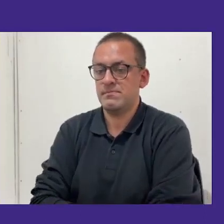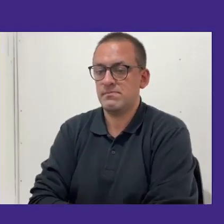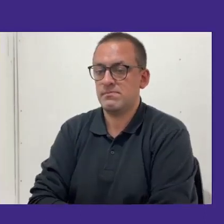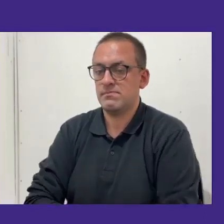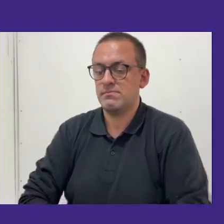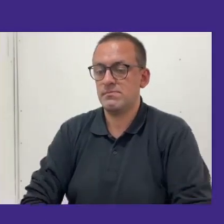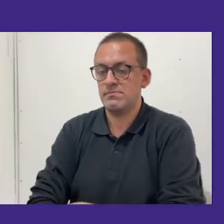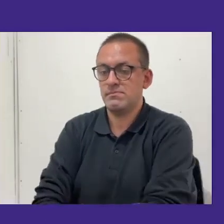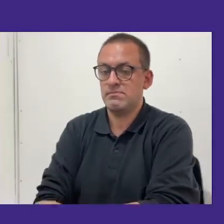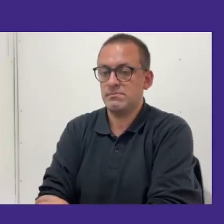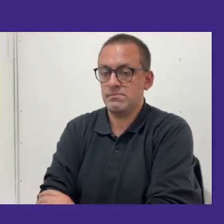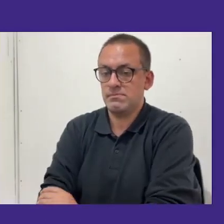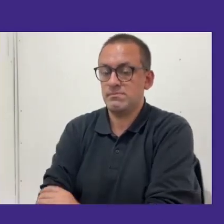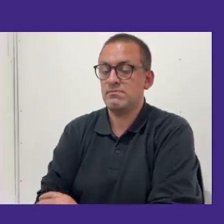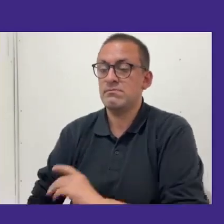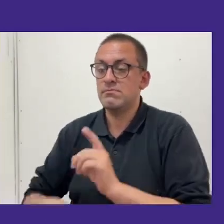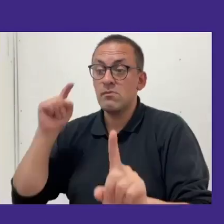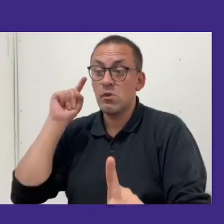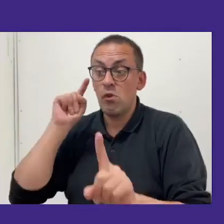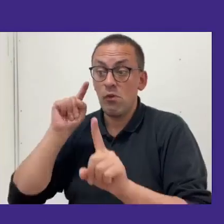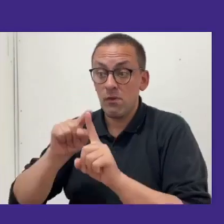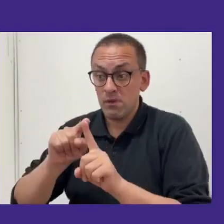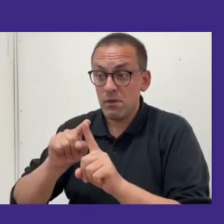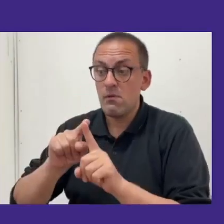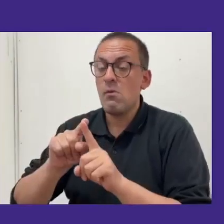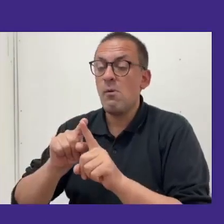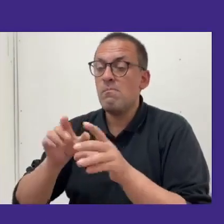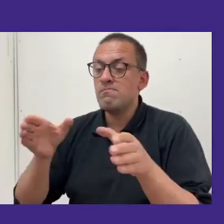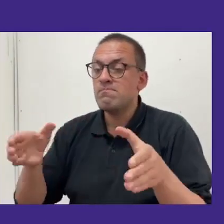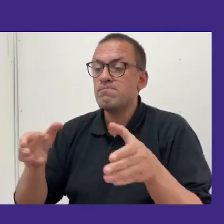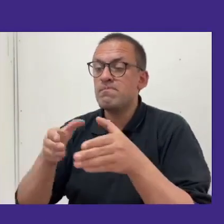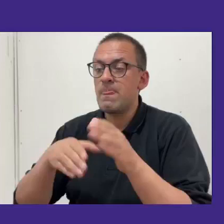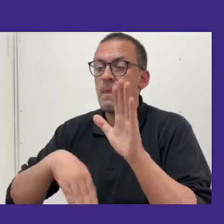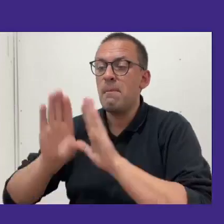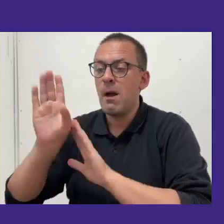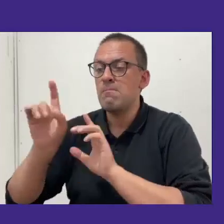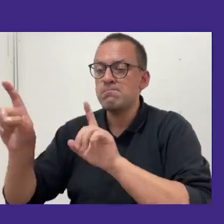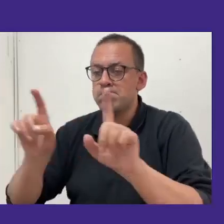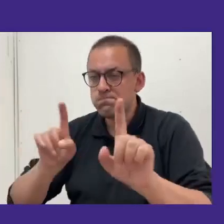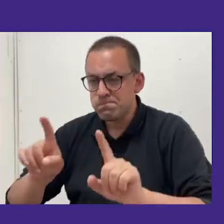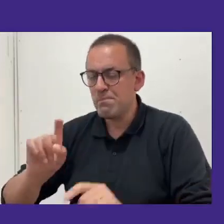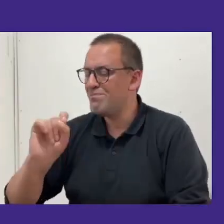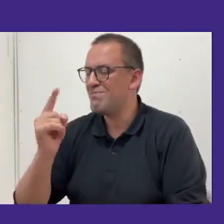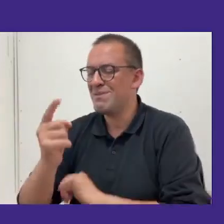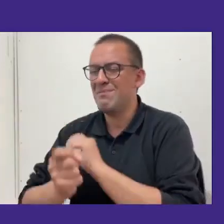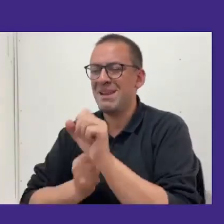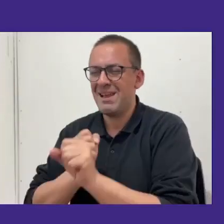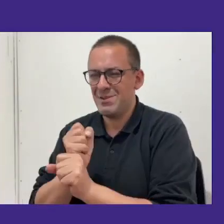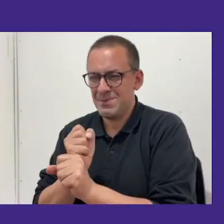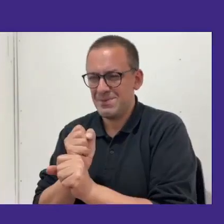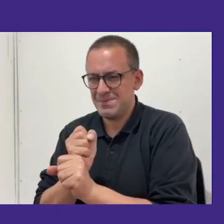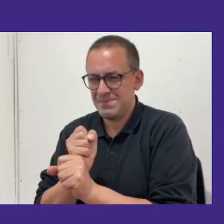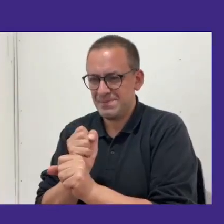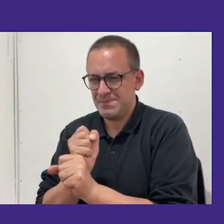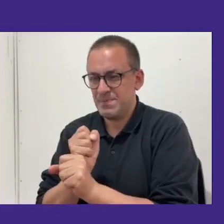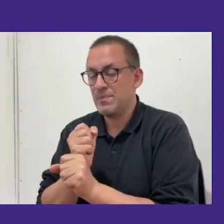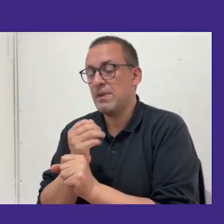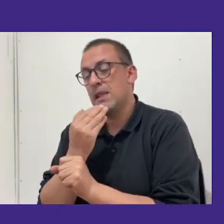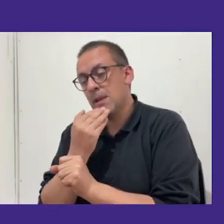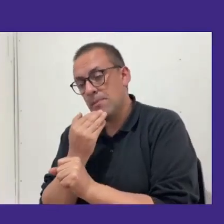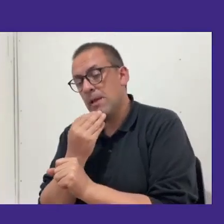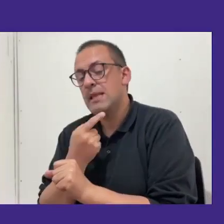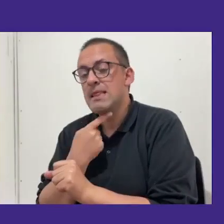Nuestro público objetivo se cumplió, logramos abarcar a la mayoría de los encuestados en primer año, aunque también nos